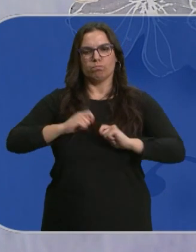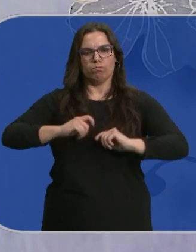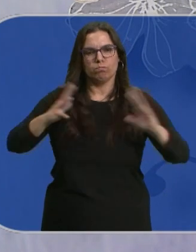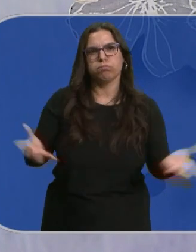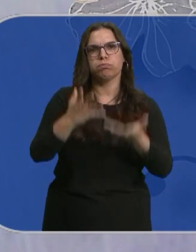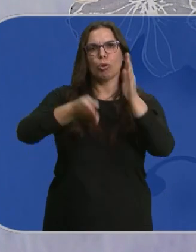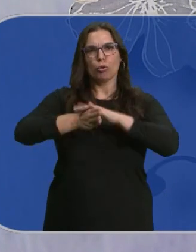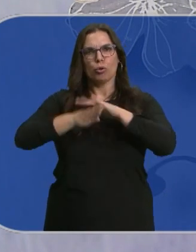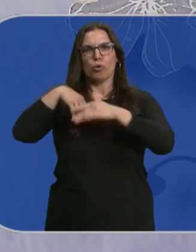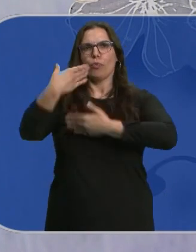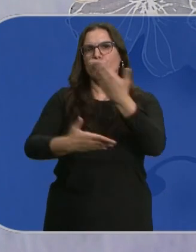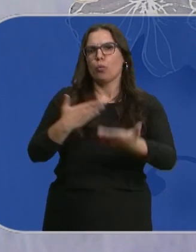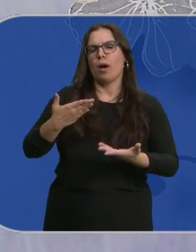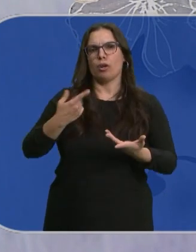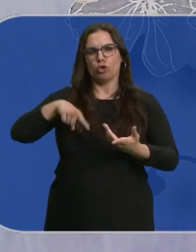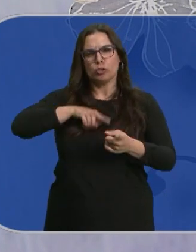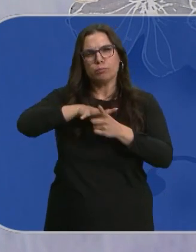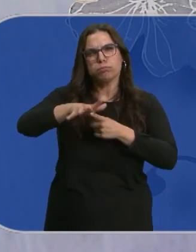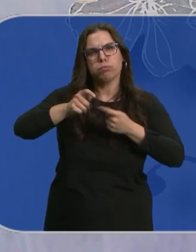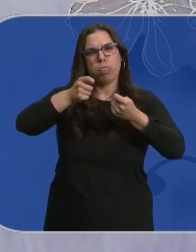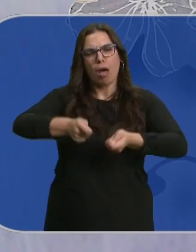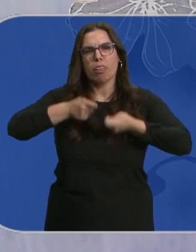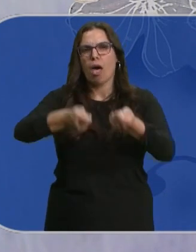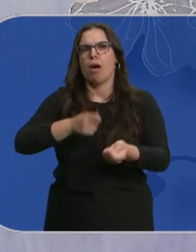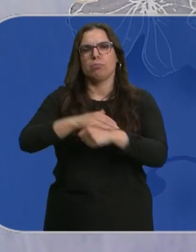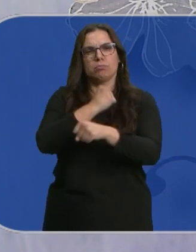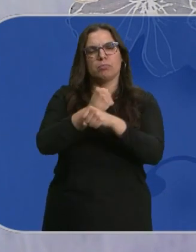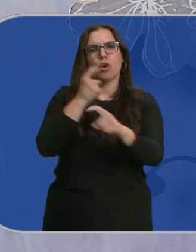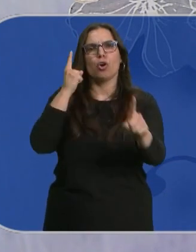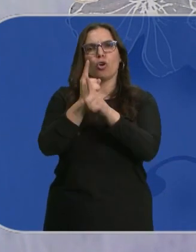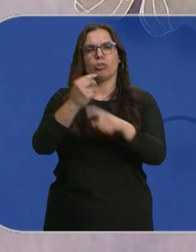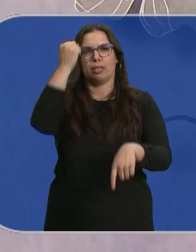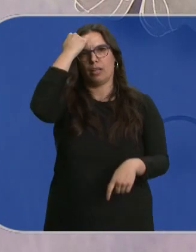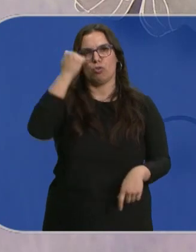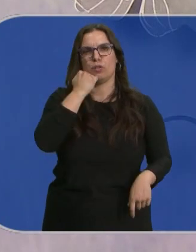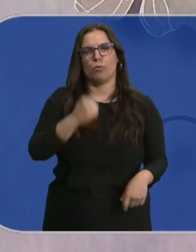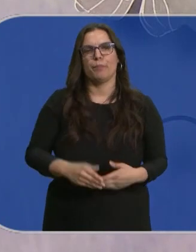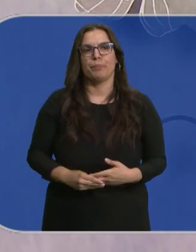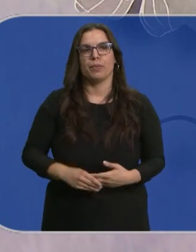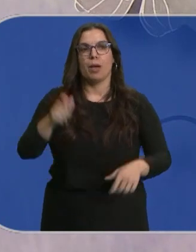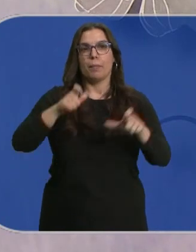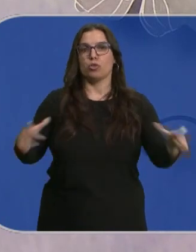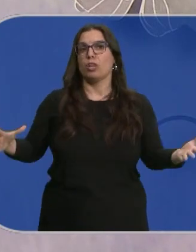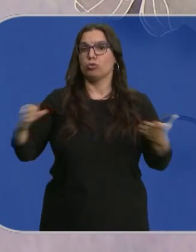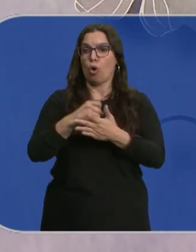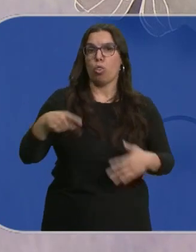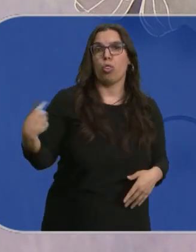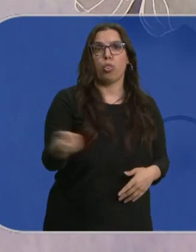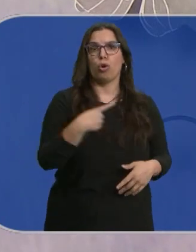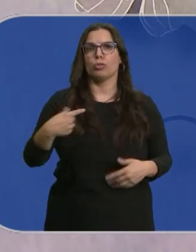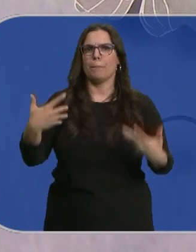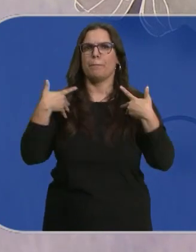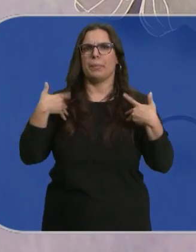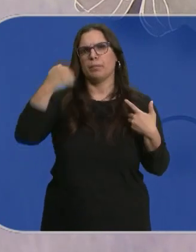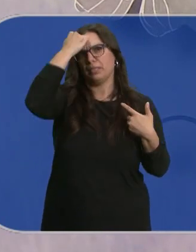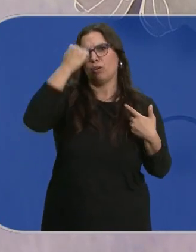a continuar aportando nuestro pequeño grano de arena en la lucha contra el terrorismo. Todos los que estamos aquí somos víctimas del terrorismo de una